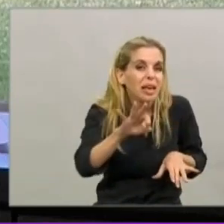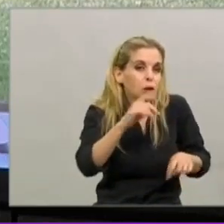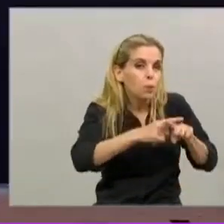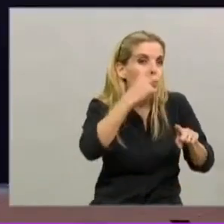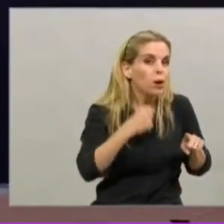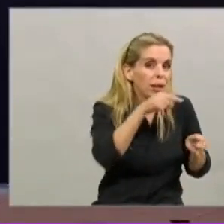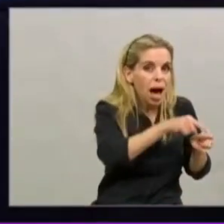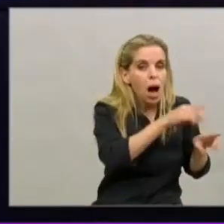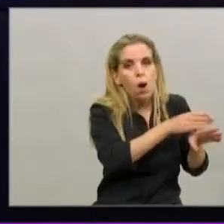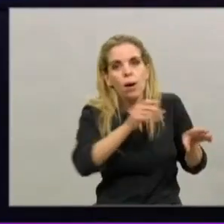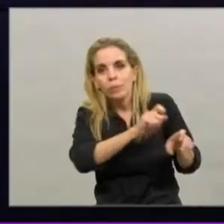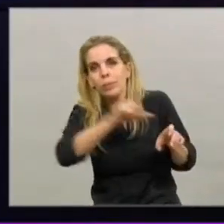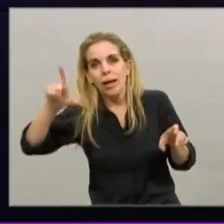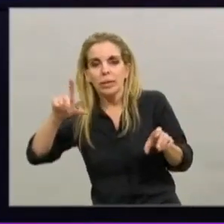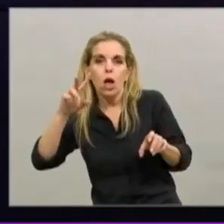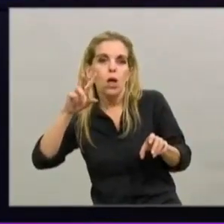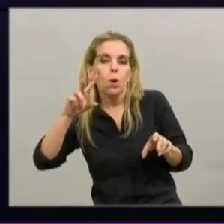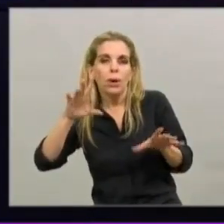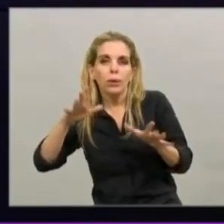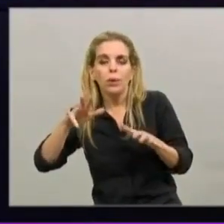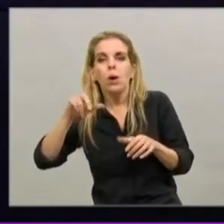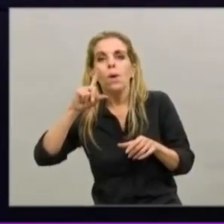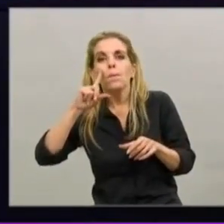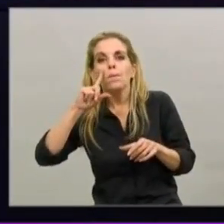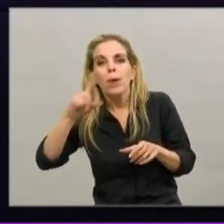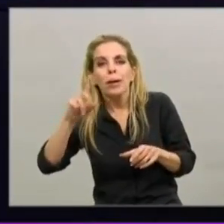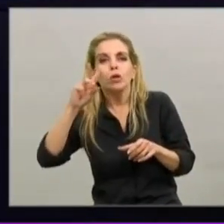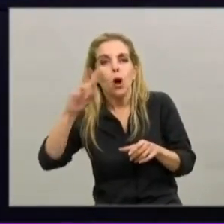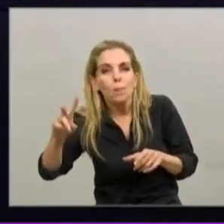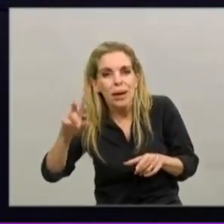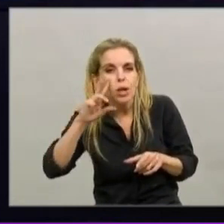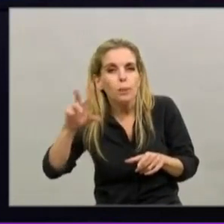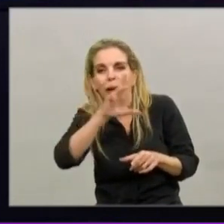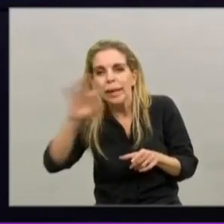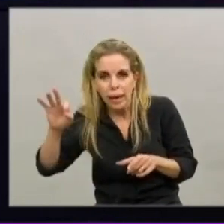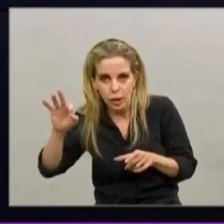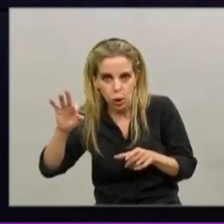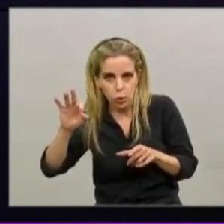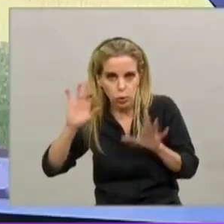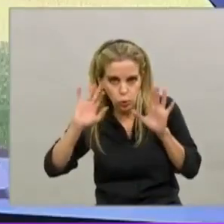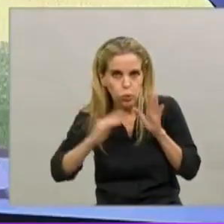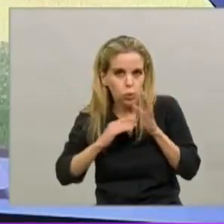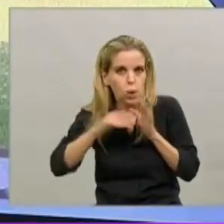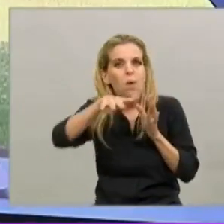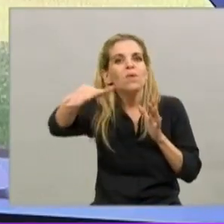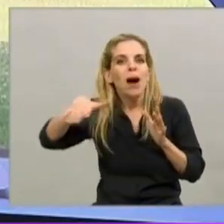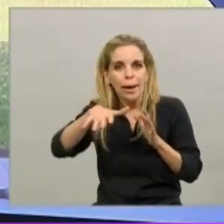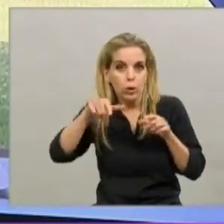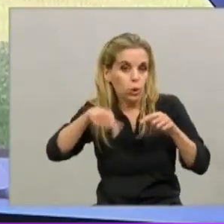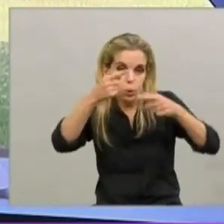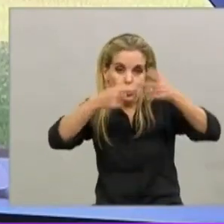llegando a los 2.500 para el fin de esta semana, y seguimos creciendo, porque seguimos sumando barrios. Ahora, eso requiere